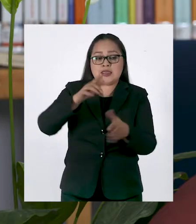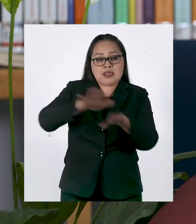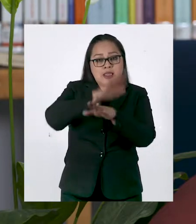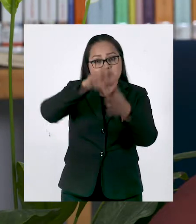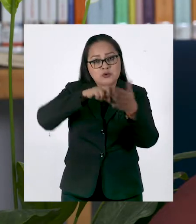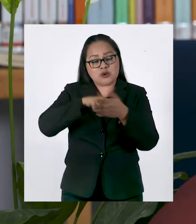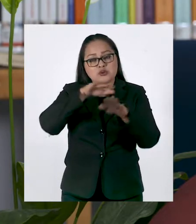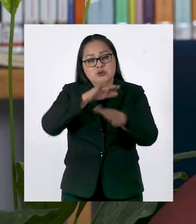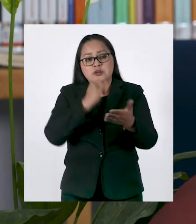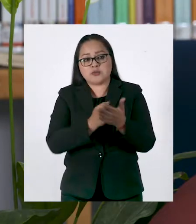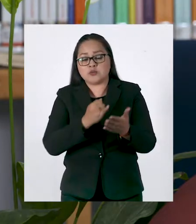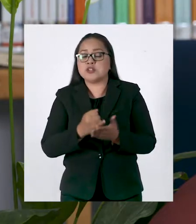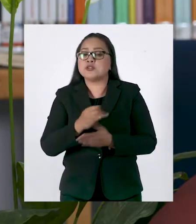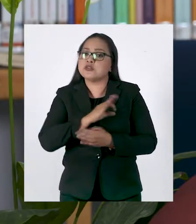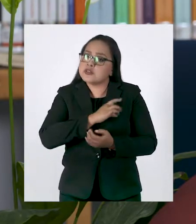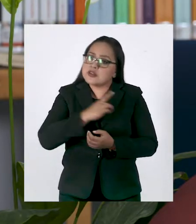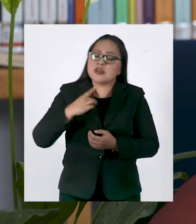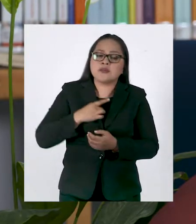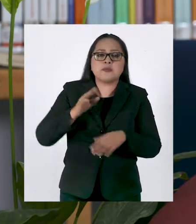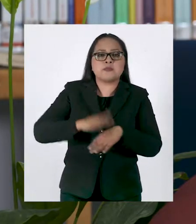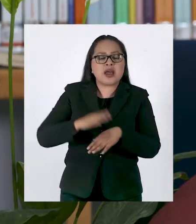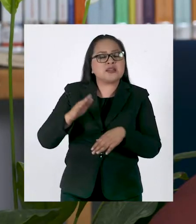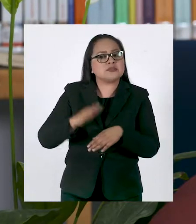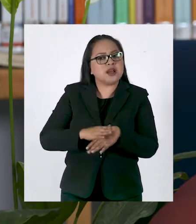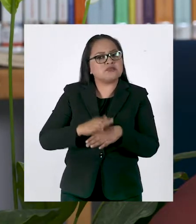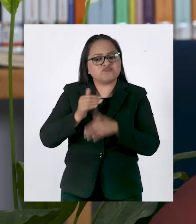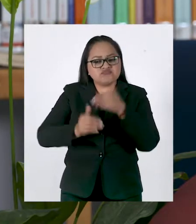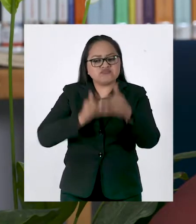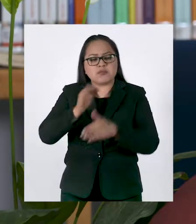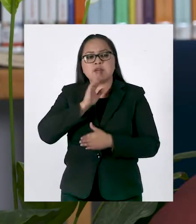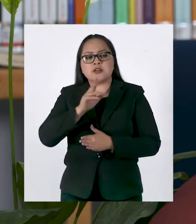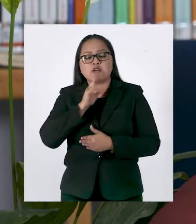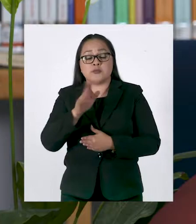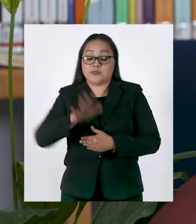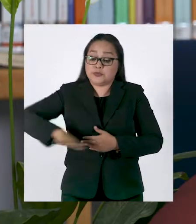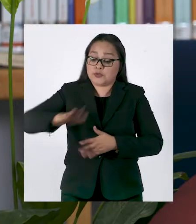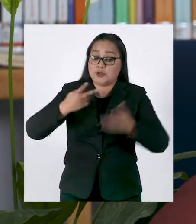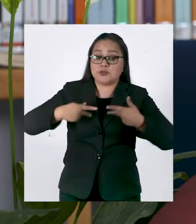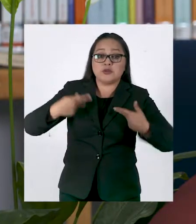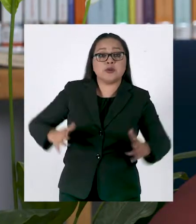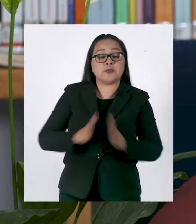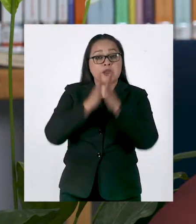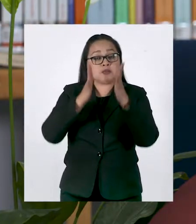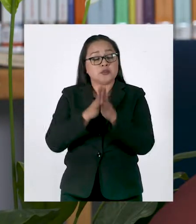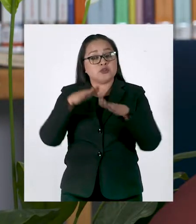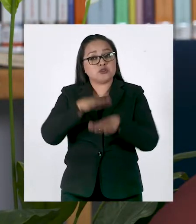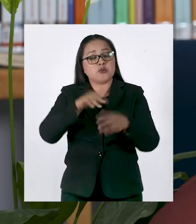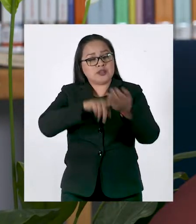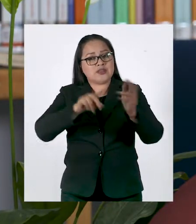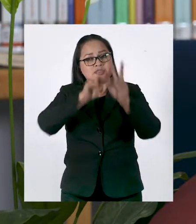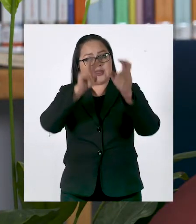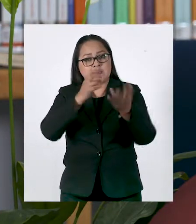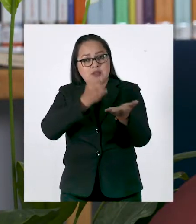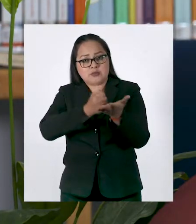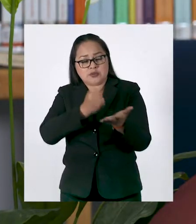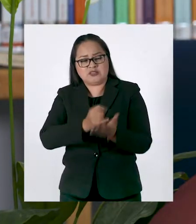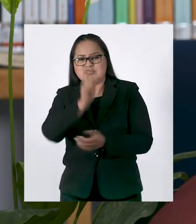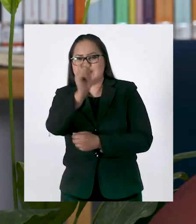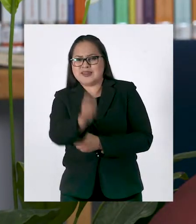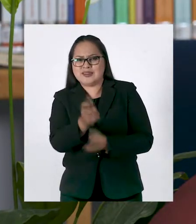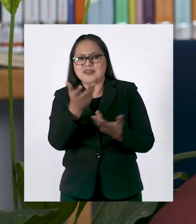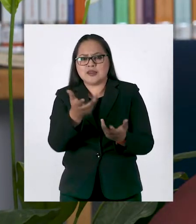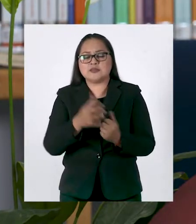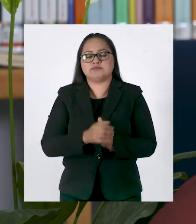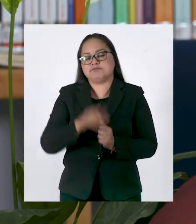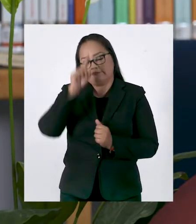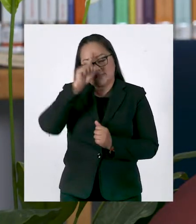una reforma fiscal que pueda hacer más progresiva la participación de la sociedad en